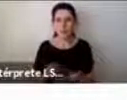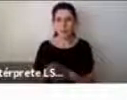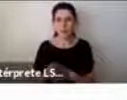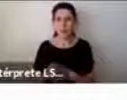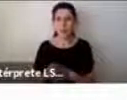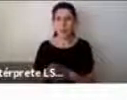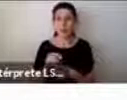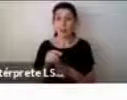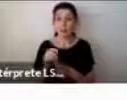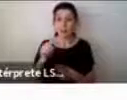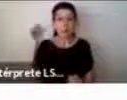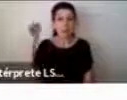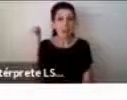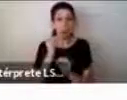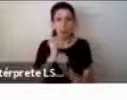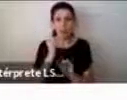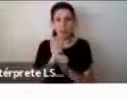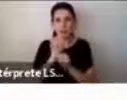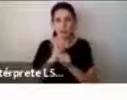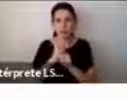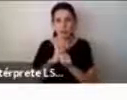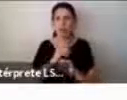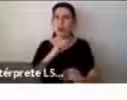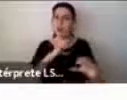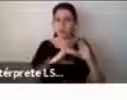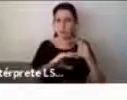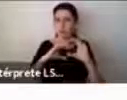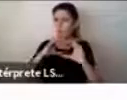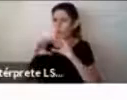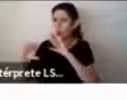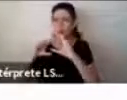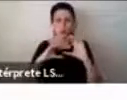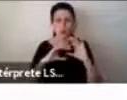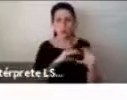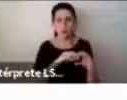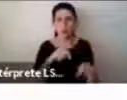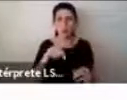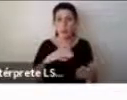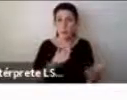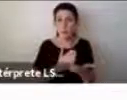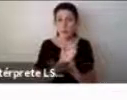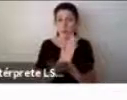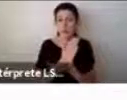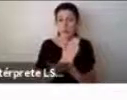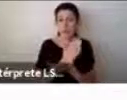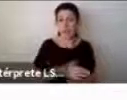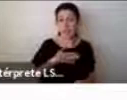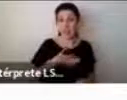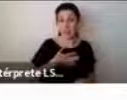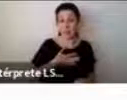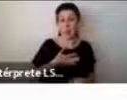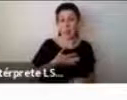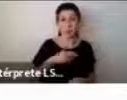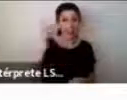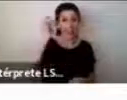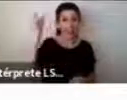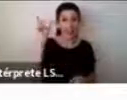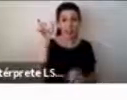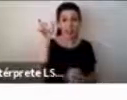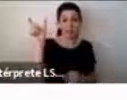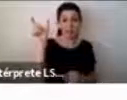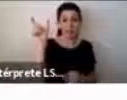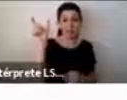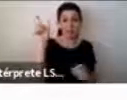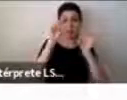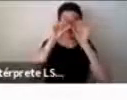de comunicación constante. De hecho, esto partía diciendo queremos transmitir esta idea, hacíamos una reunión entre todos, y era